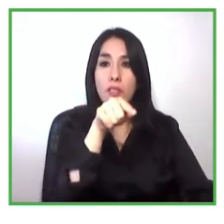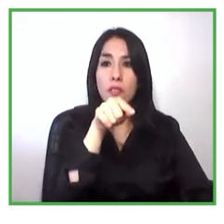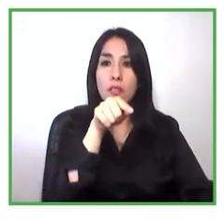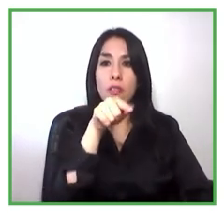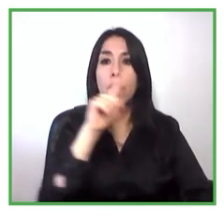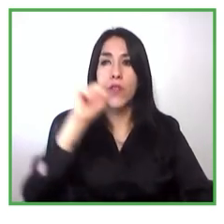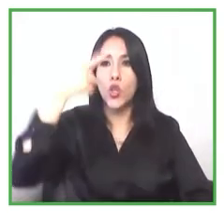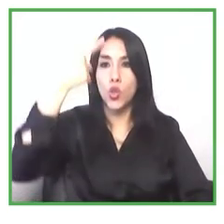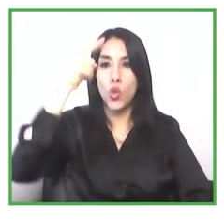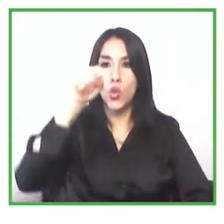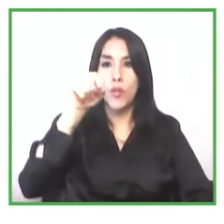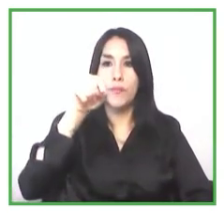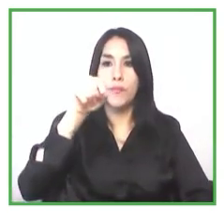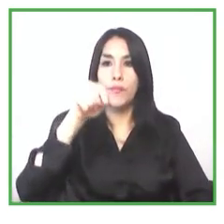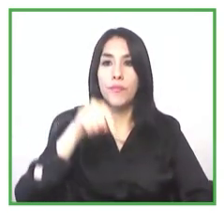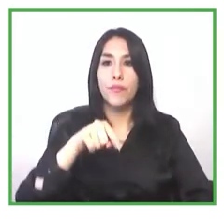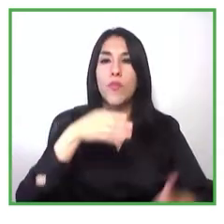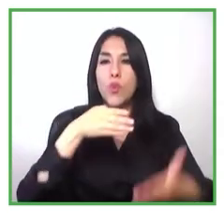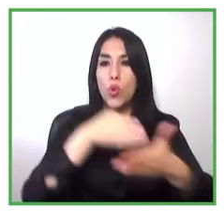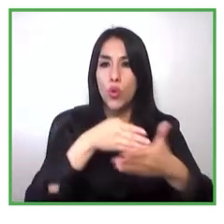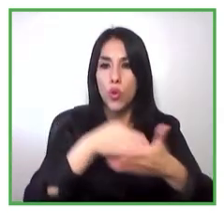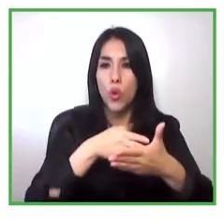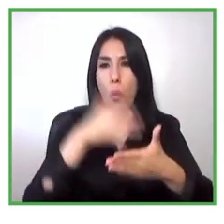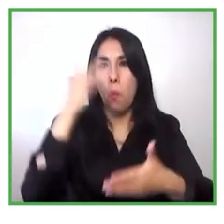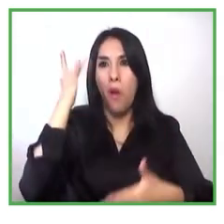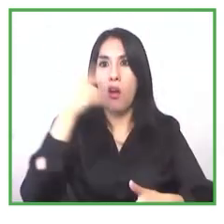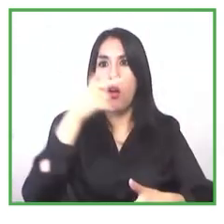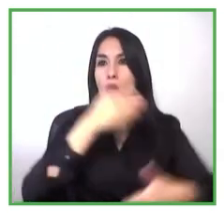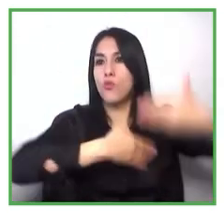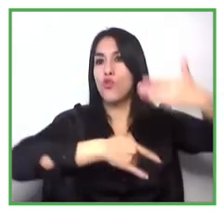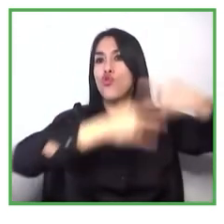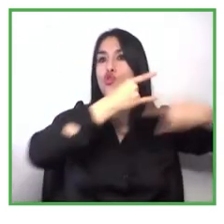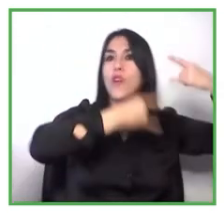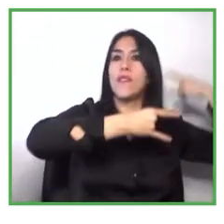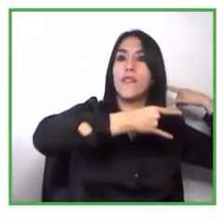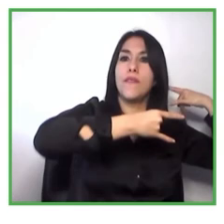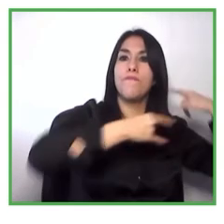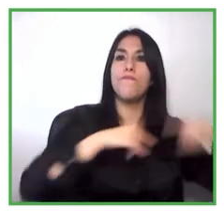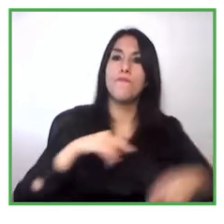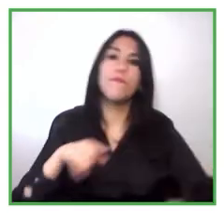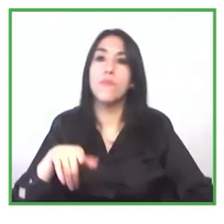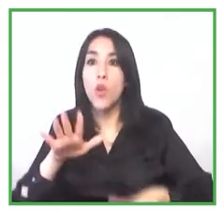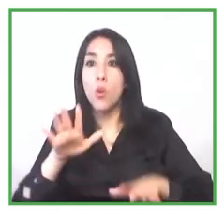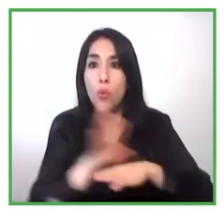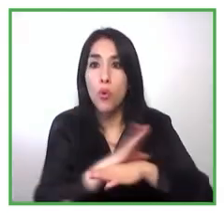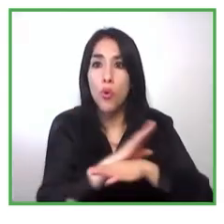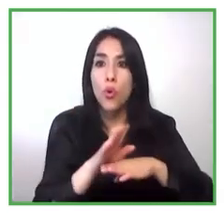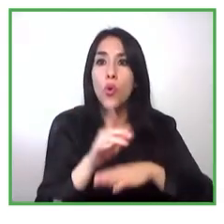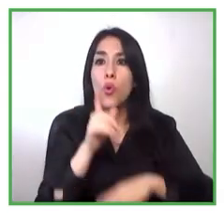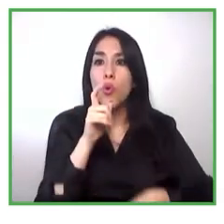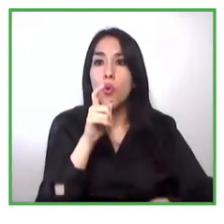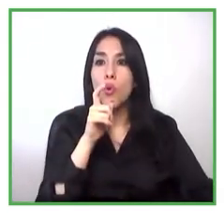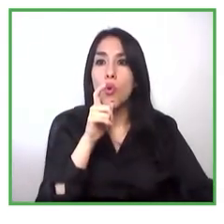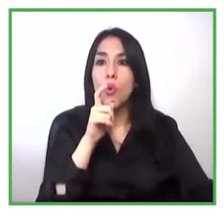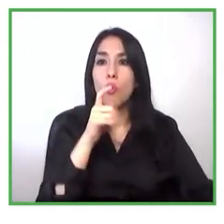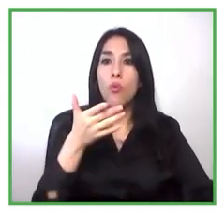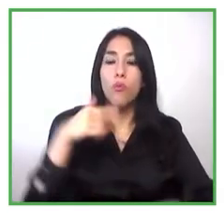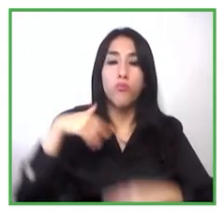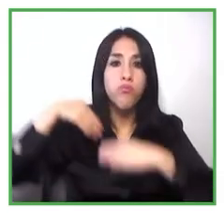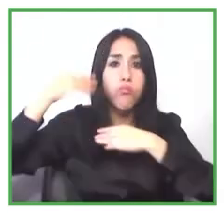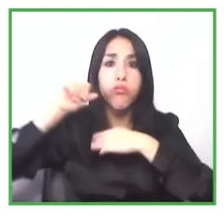emprendedores se han dedicado a negocios de subsistencia en ganarse la vida en el día a día pero no pensarse como en un proyecto